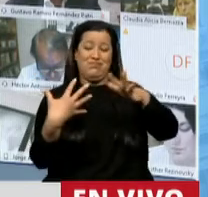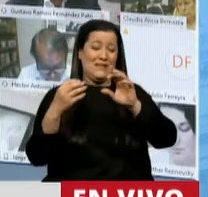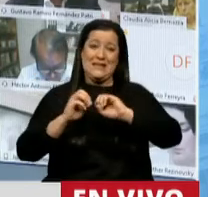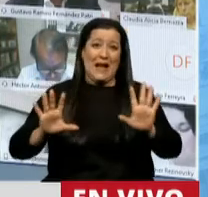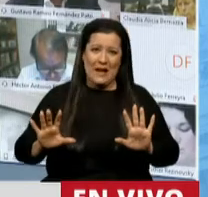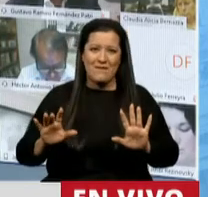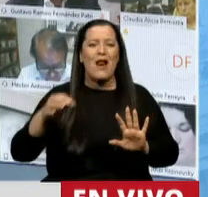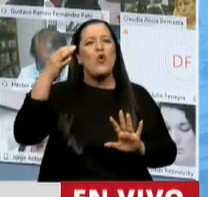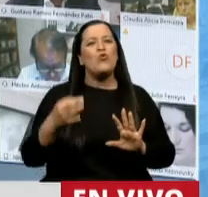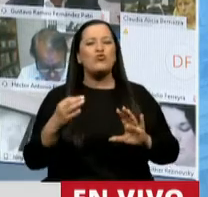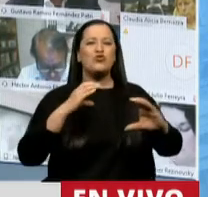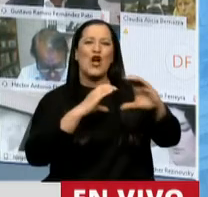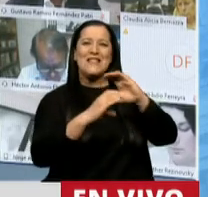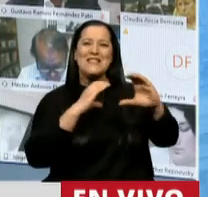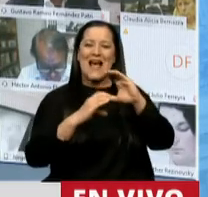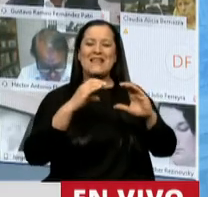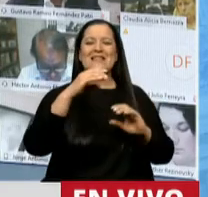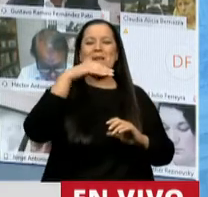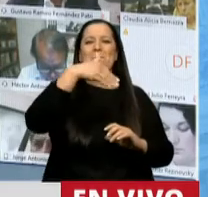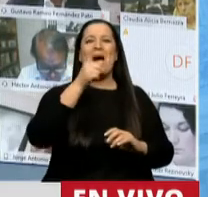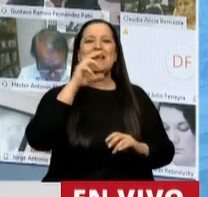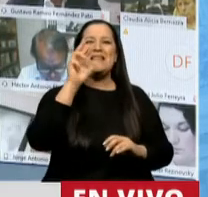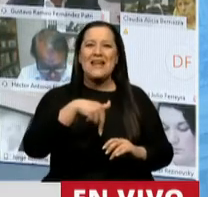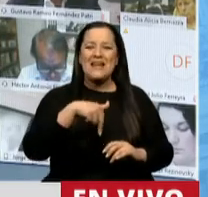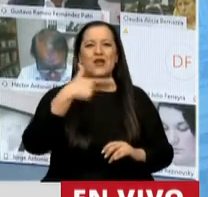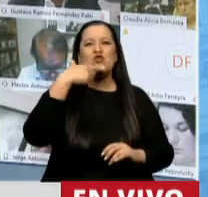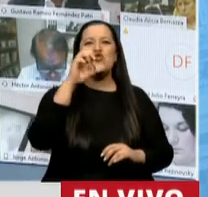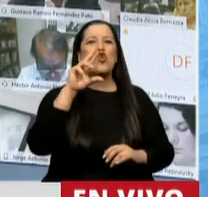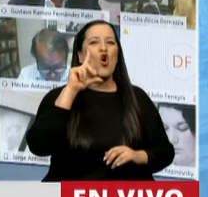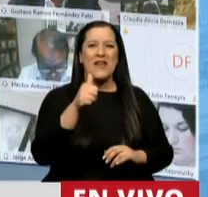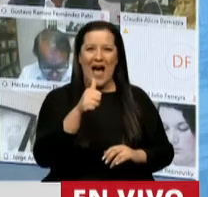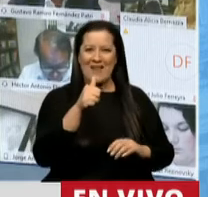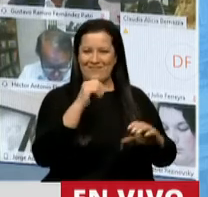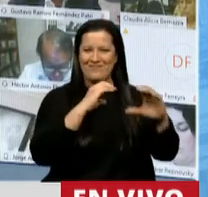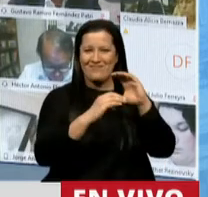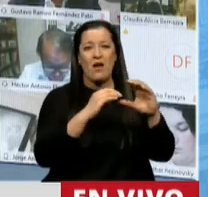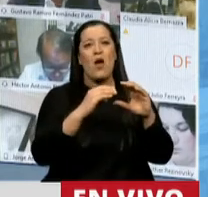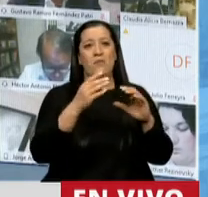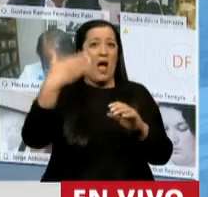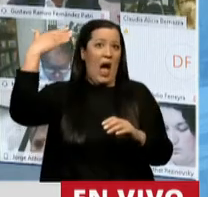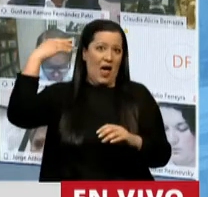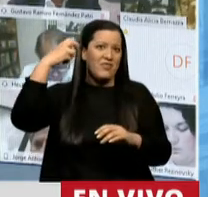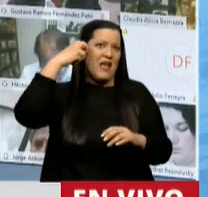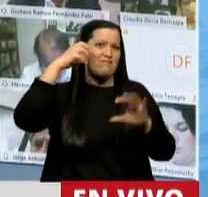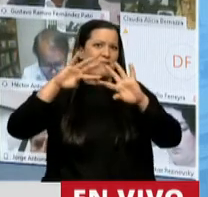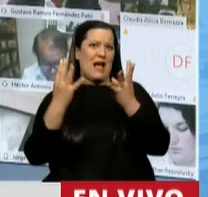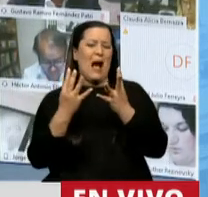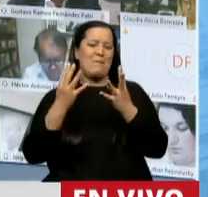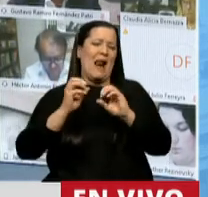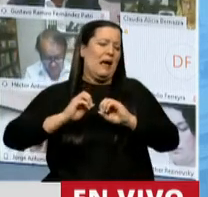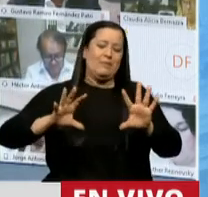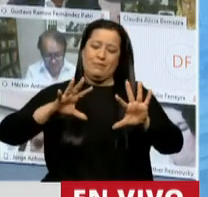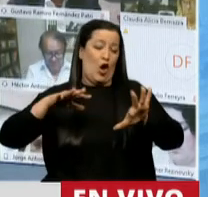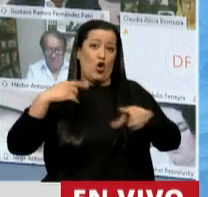Chateaba con el diputado Martín Soria respecto a los grandes escándalos de la Cámara y le puedo